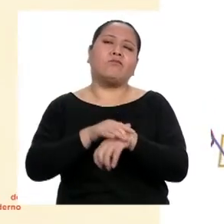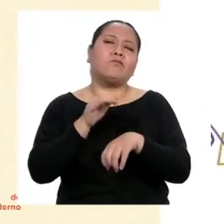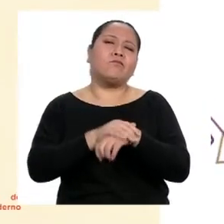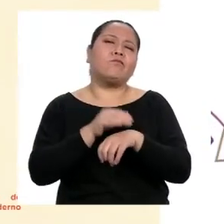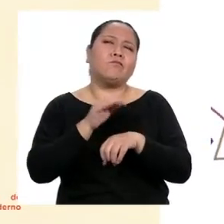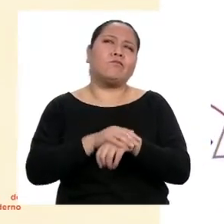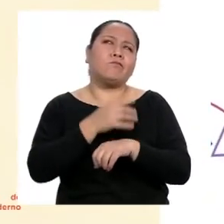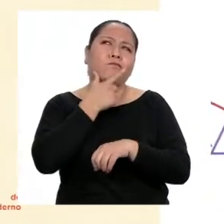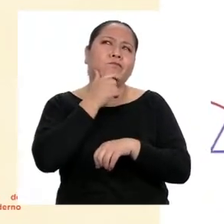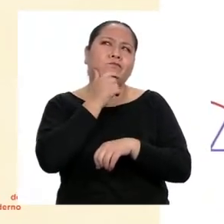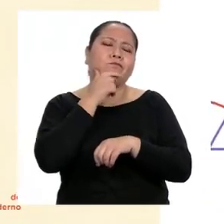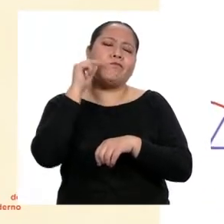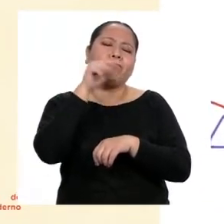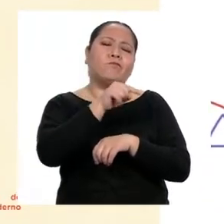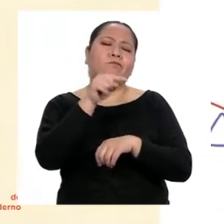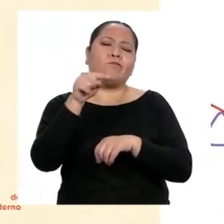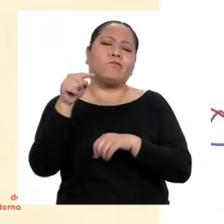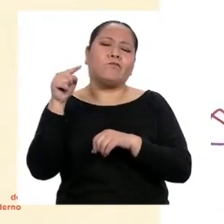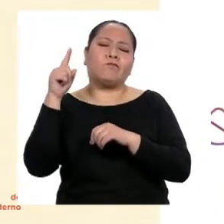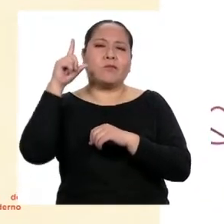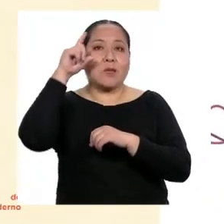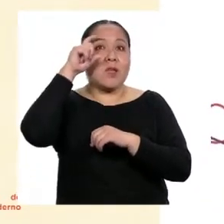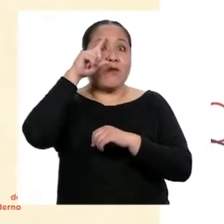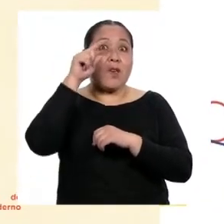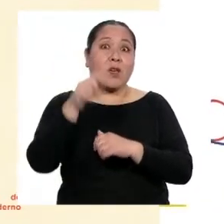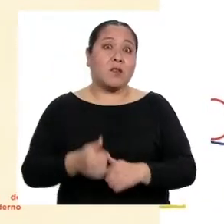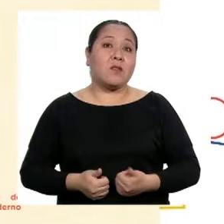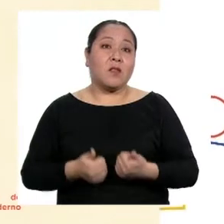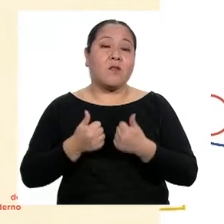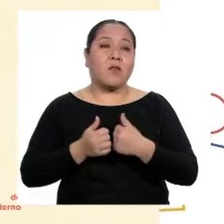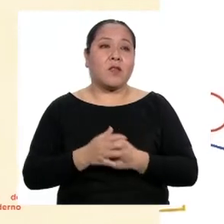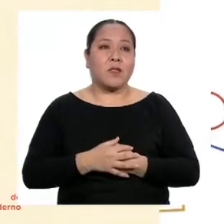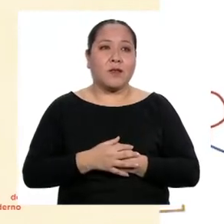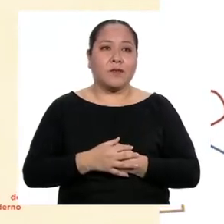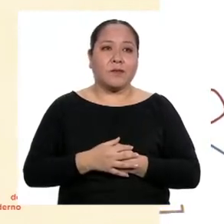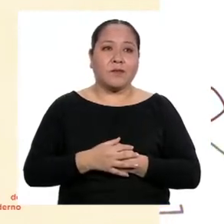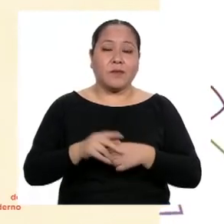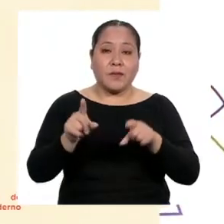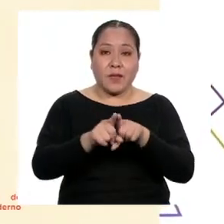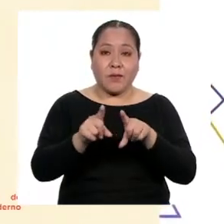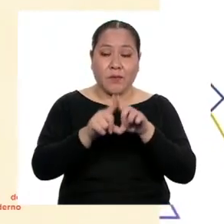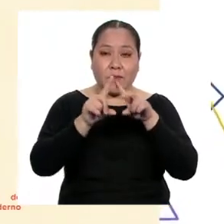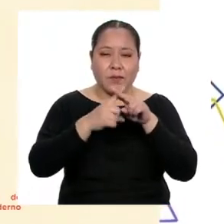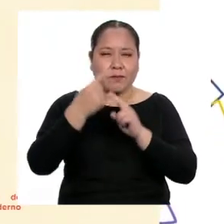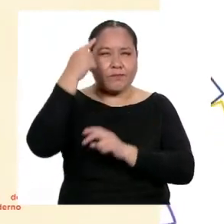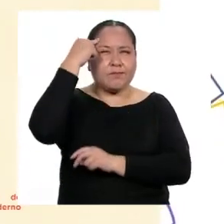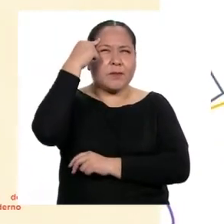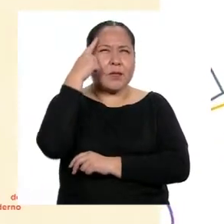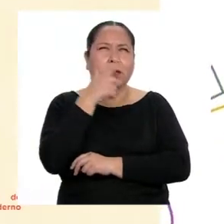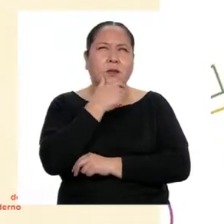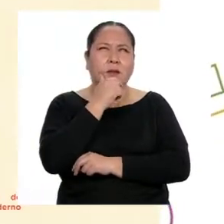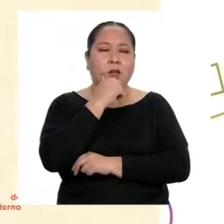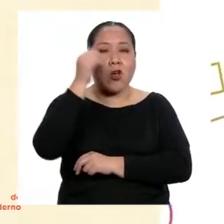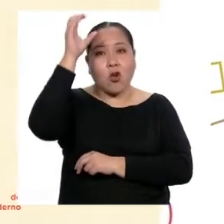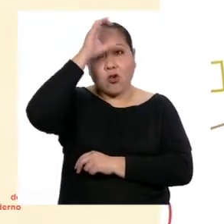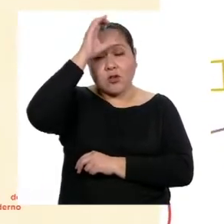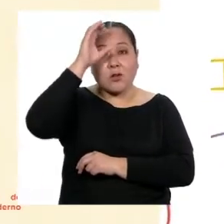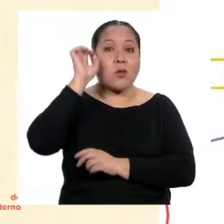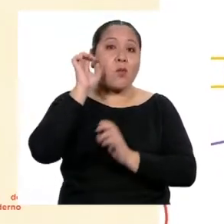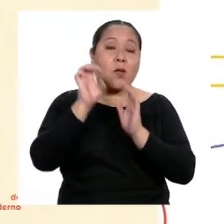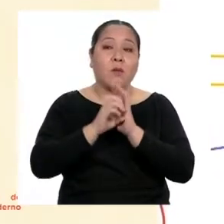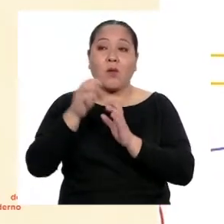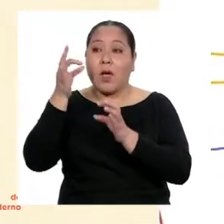complejidades y los matices de la vida. También empiezan a pensar sobre conceptos como la verdad